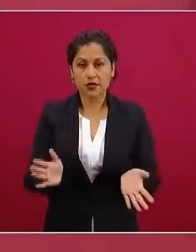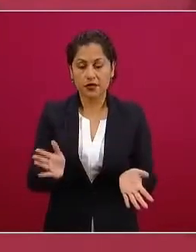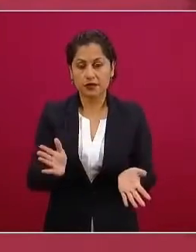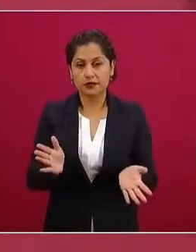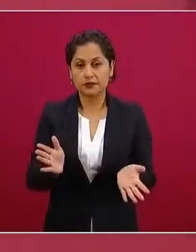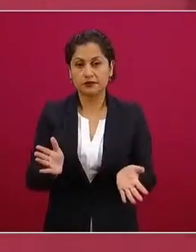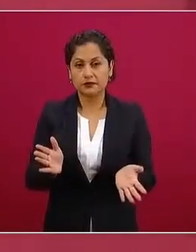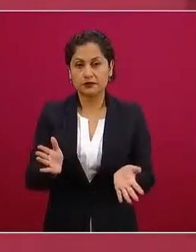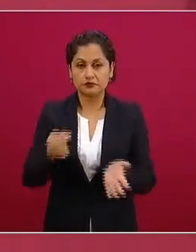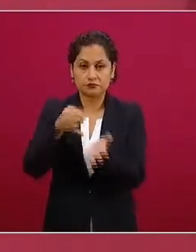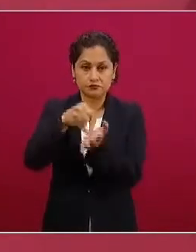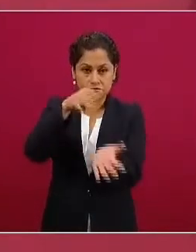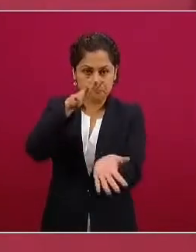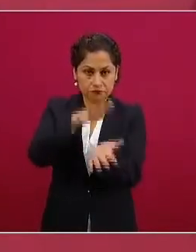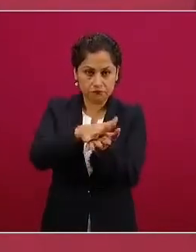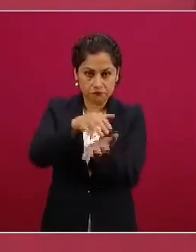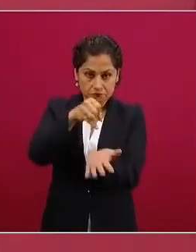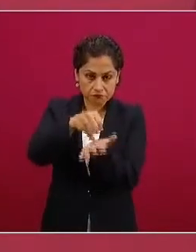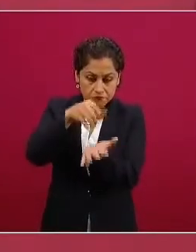impreso